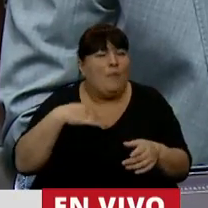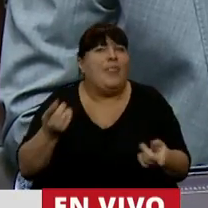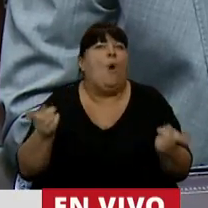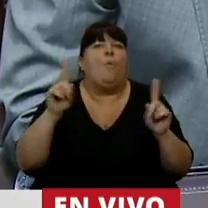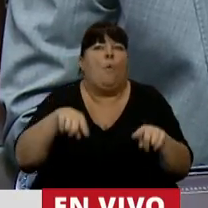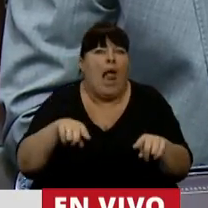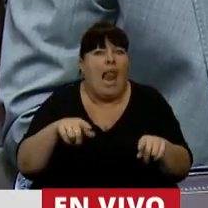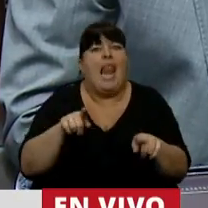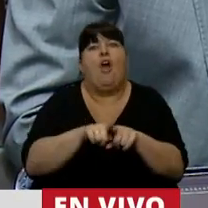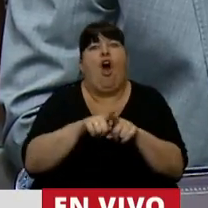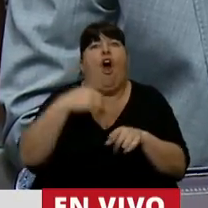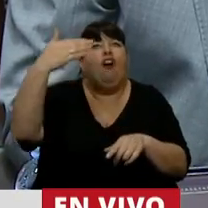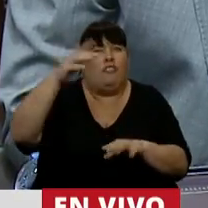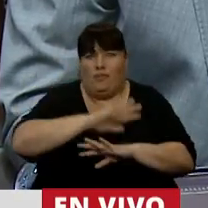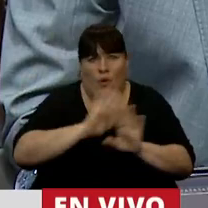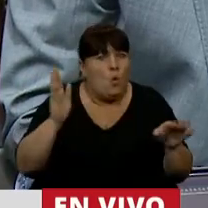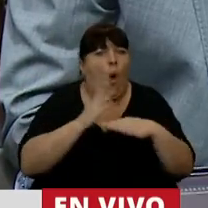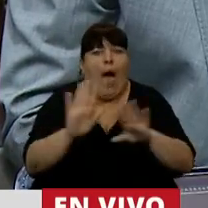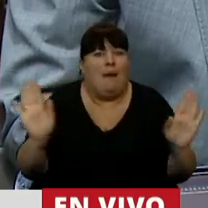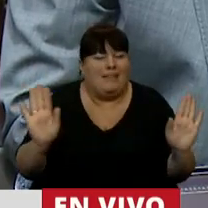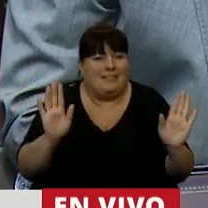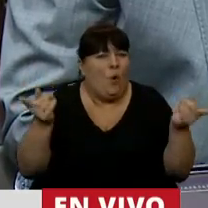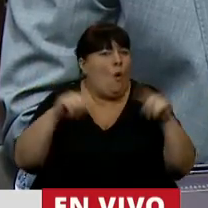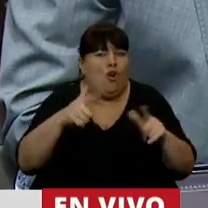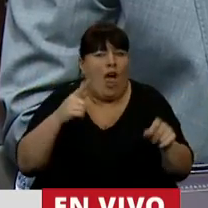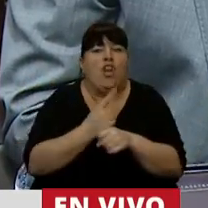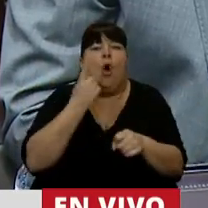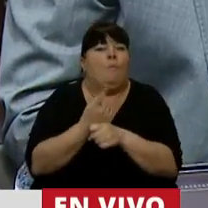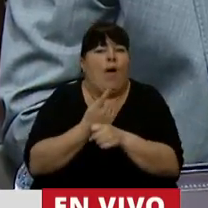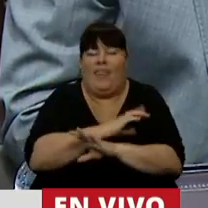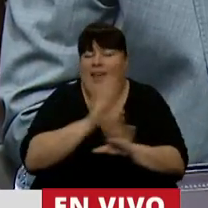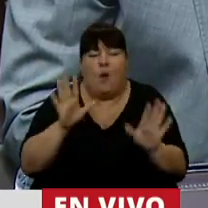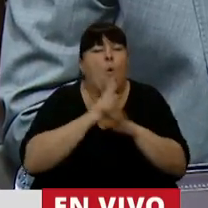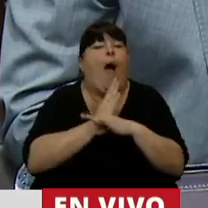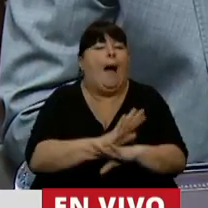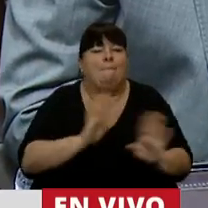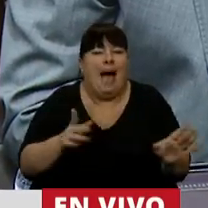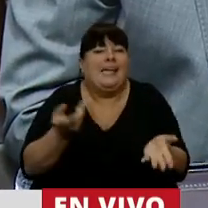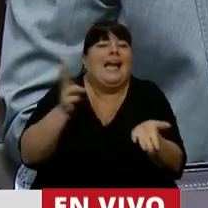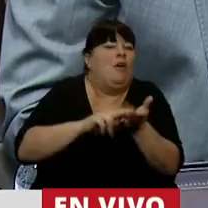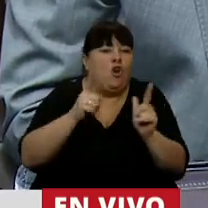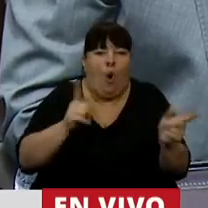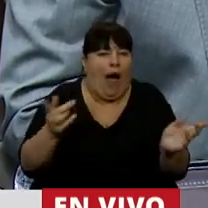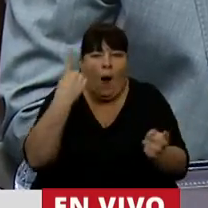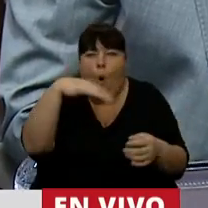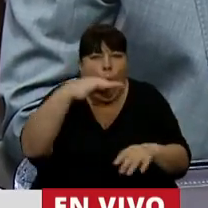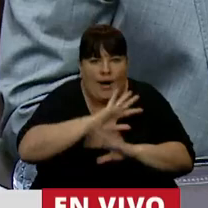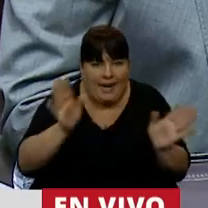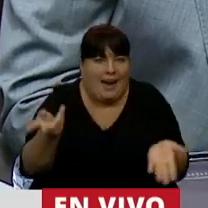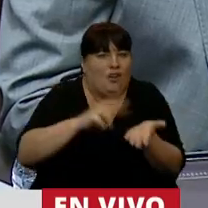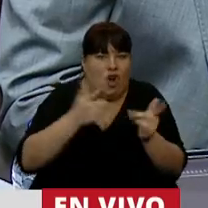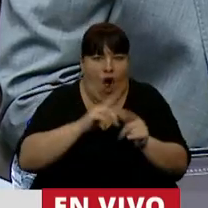tener la posibilidad de existir. Nunca más. No tiene la oportunidad, no puede, nunca más. Es irrepetible, es irrepetible.